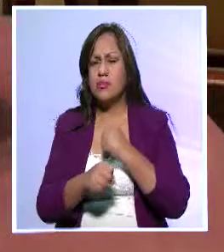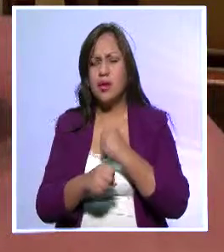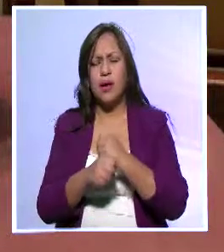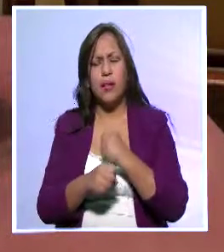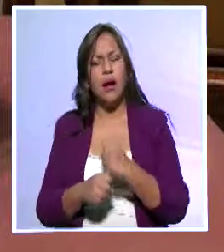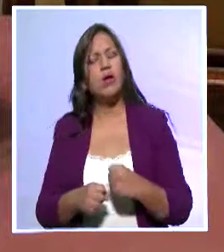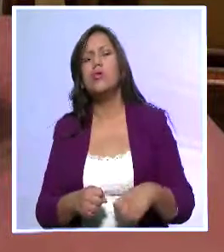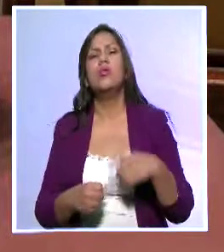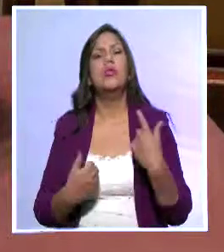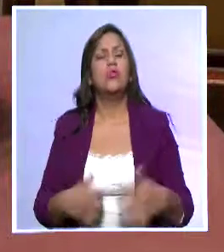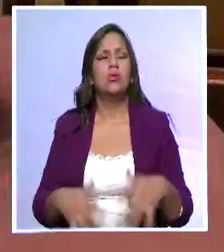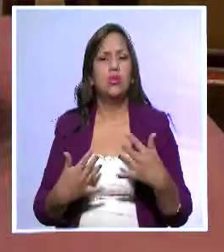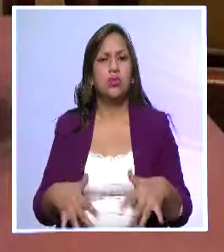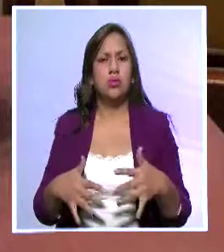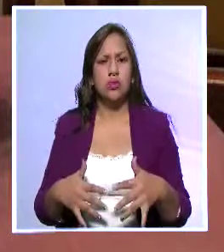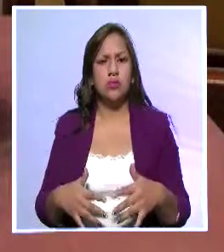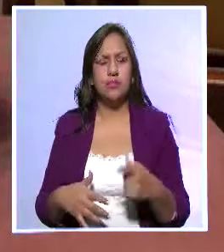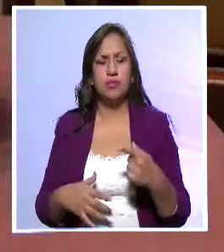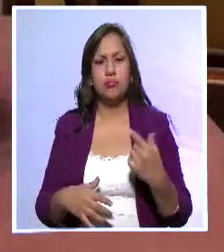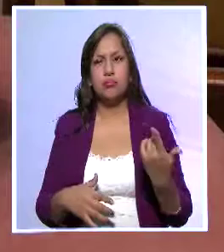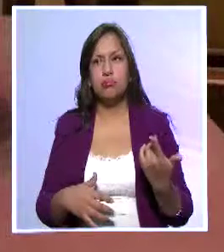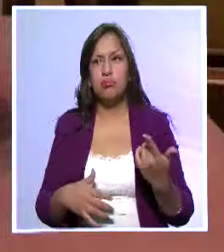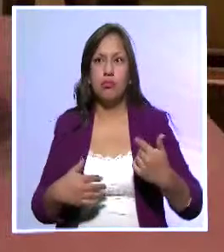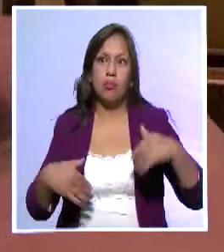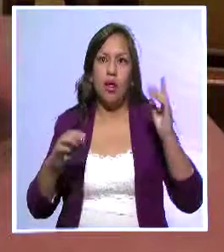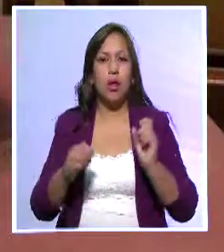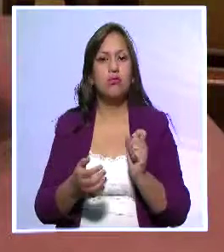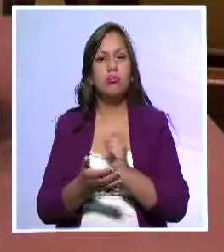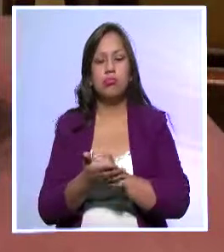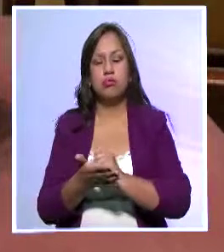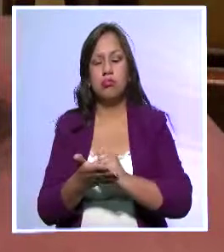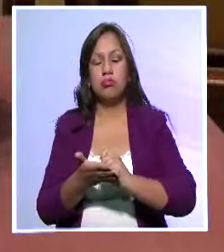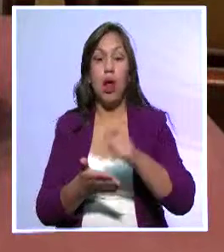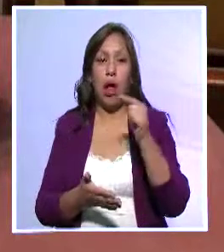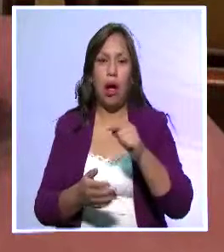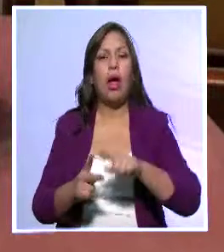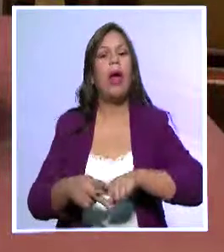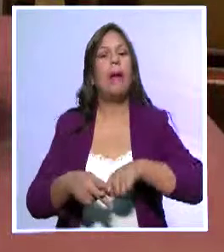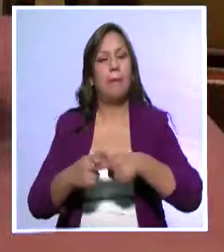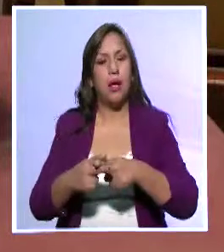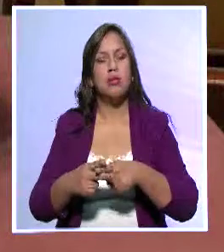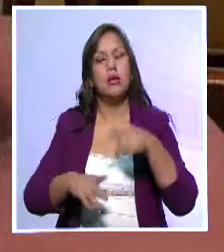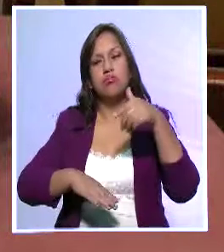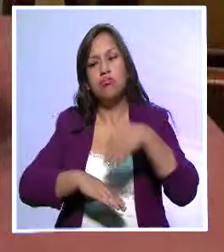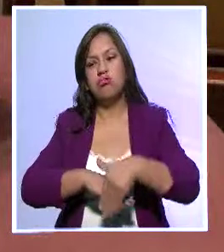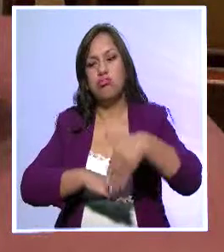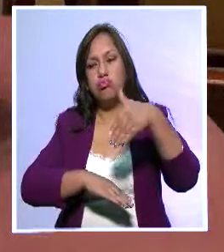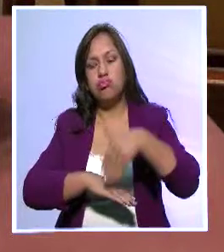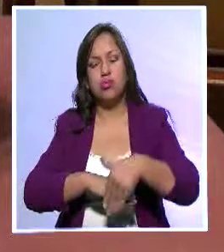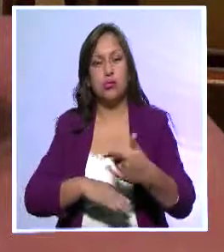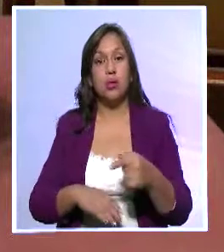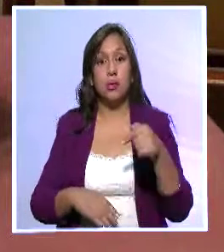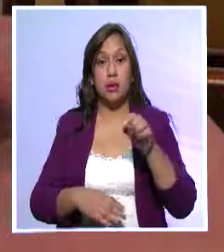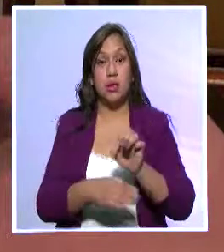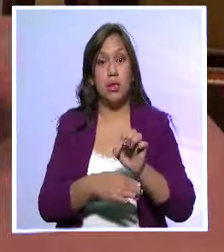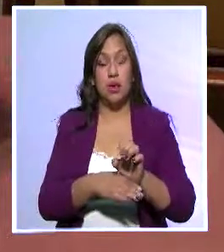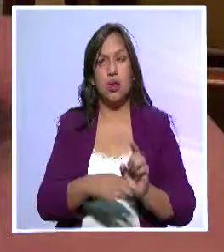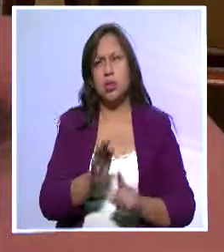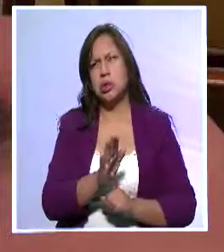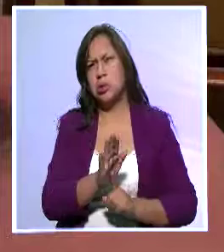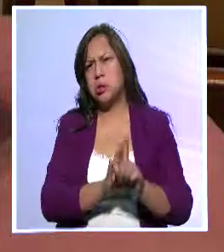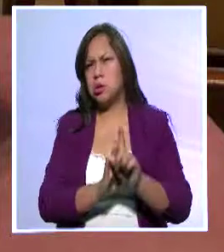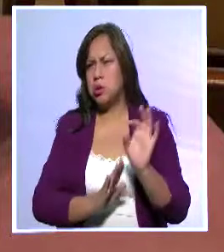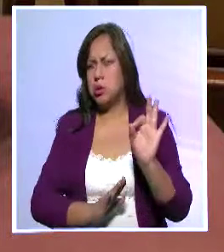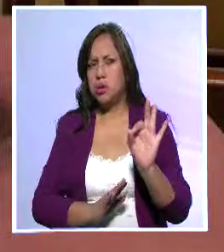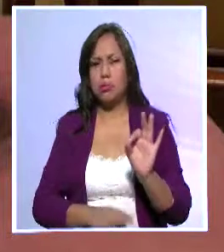una actividad que se realiza desde que existe la escritura prácticamente. Claro que sí. Sí, pero en nuestro país no ha tenido un desarrollo significativo. Sin